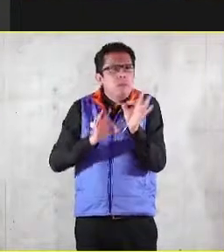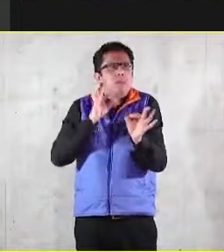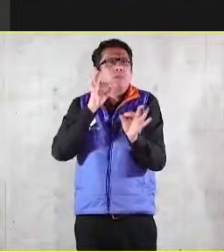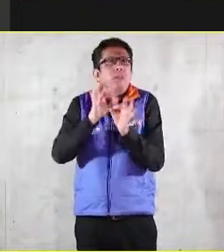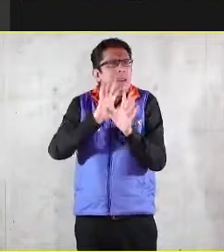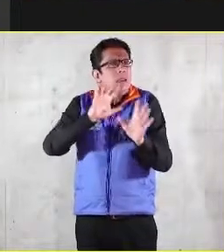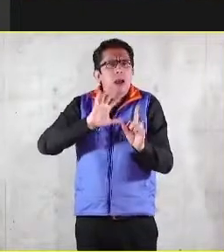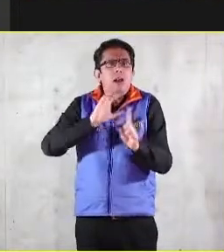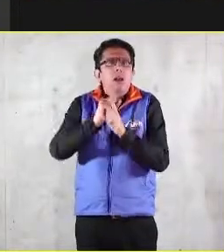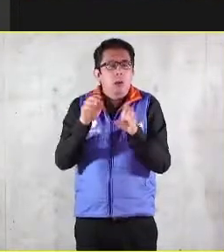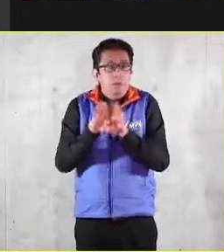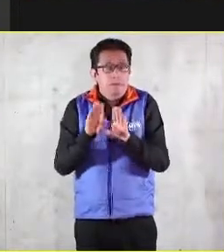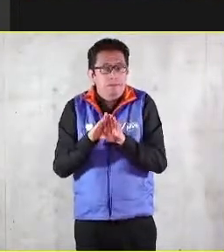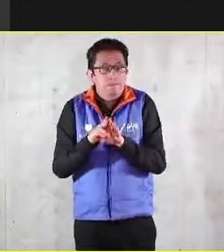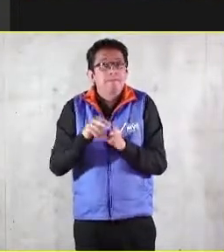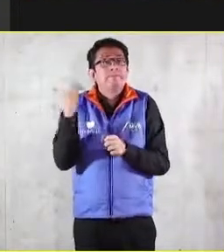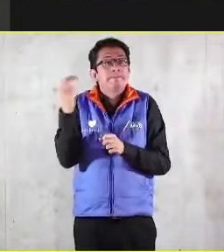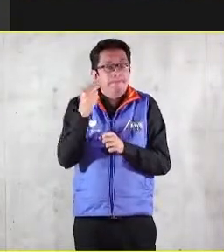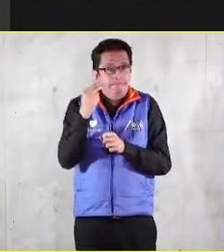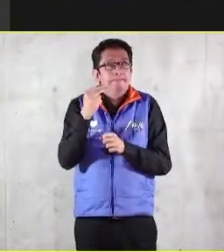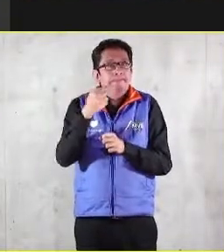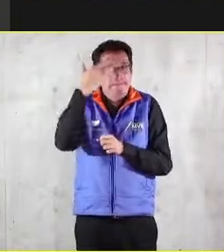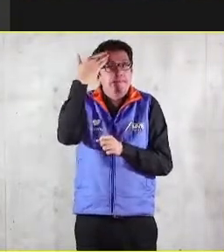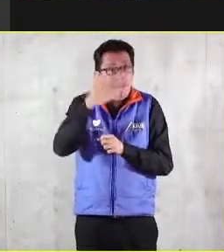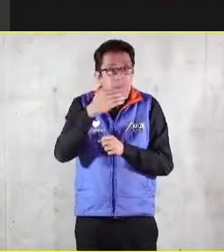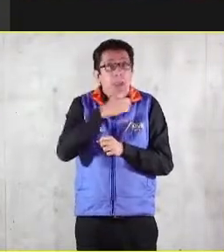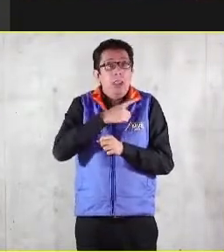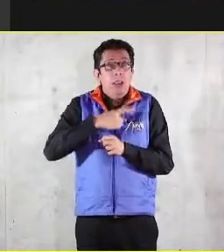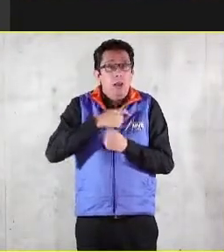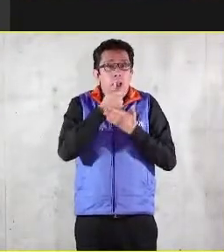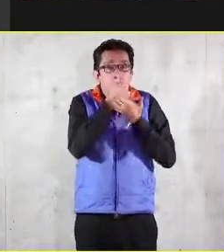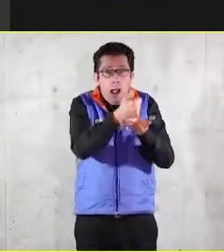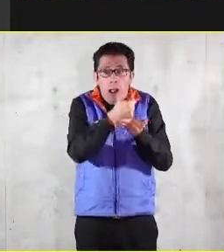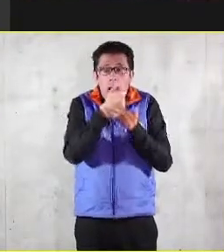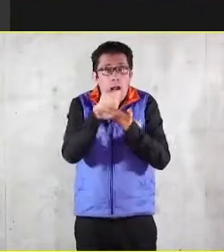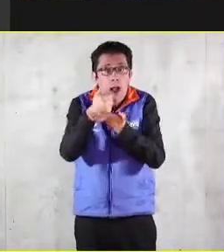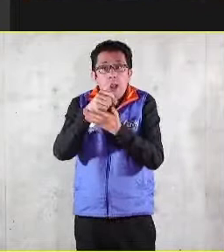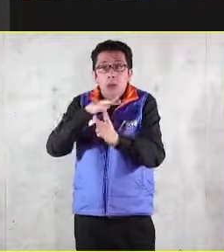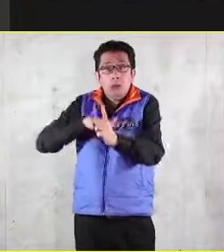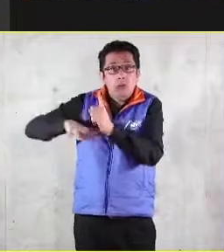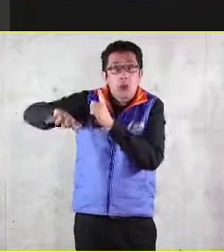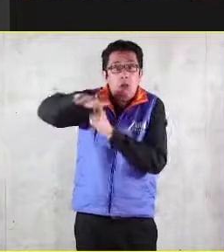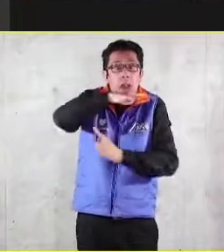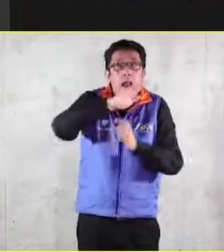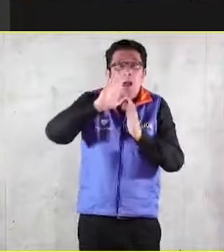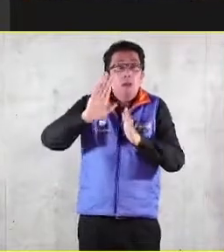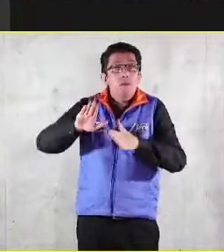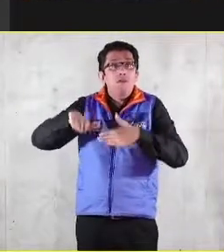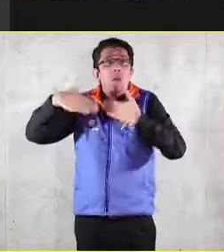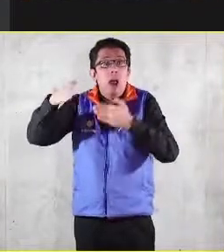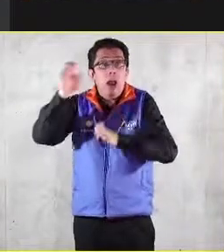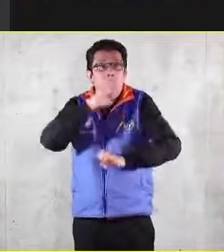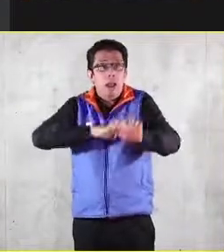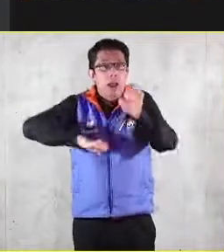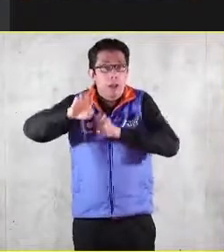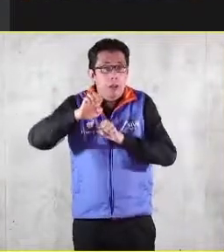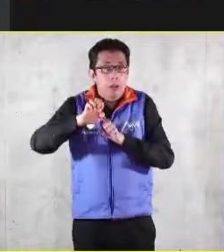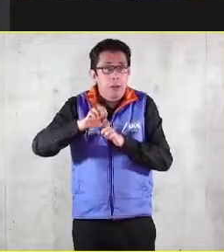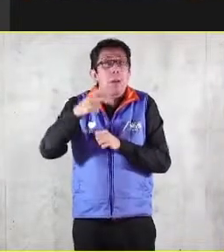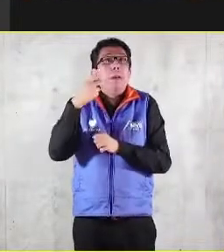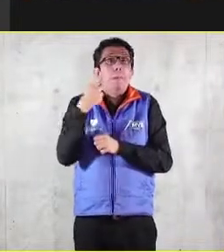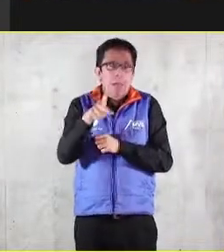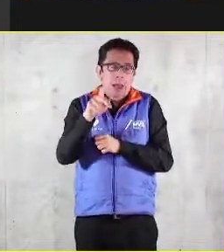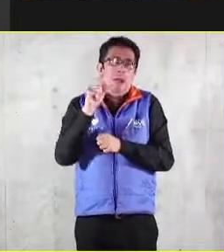necesitamos reconocer que tenemos que contribuir al bien común de la sociedad, fuera de la empresa, pero antes tenemos que